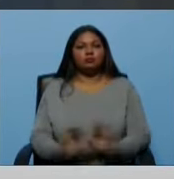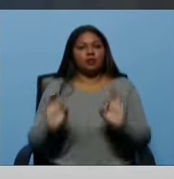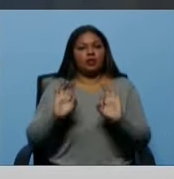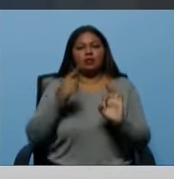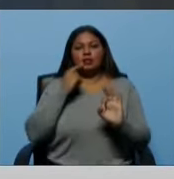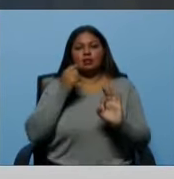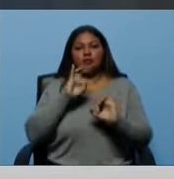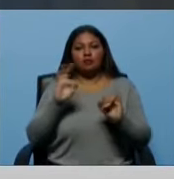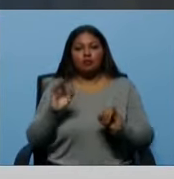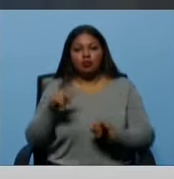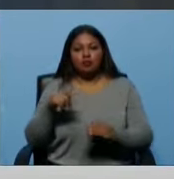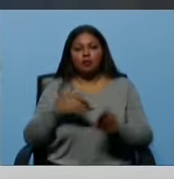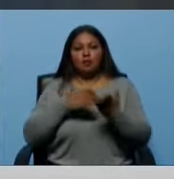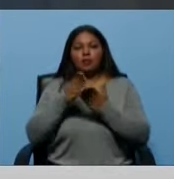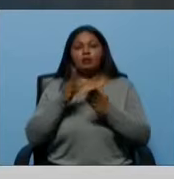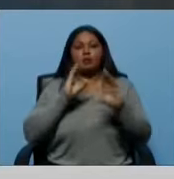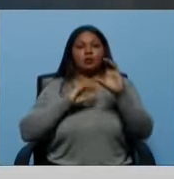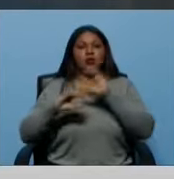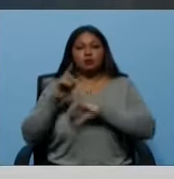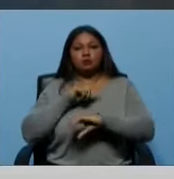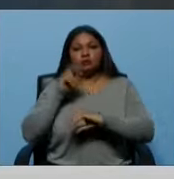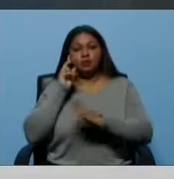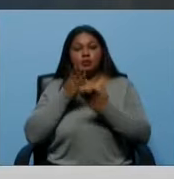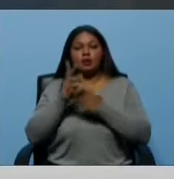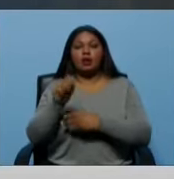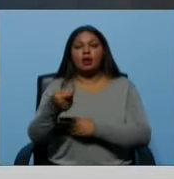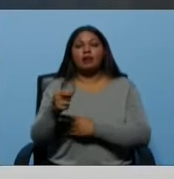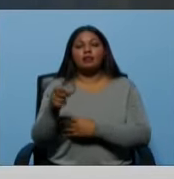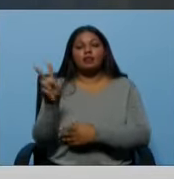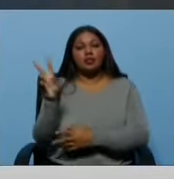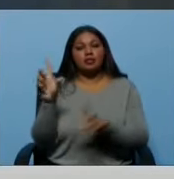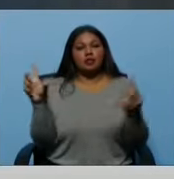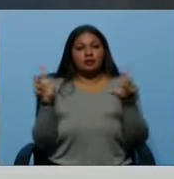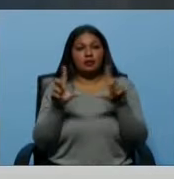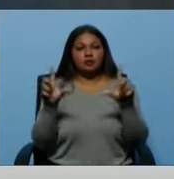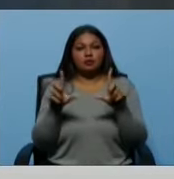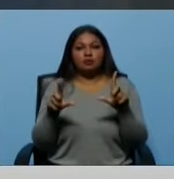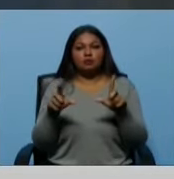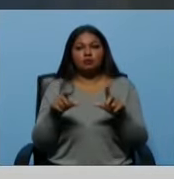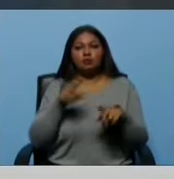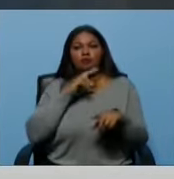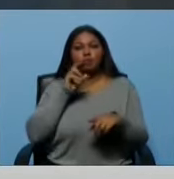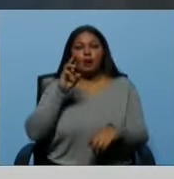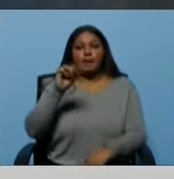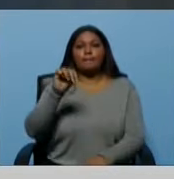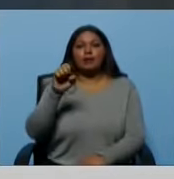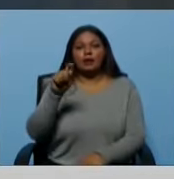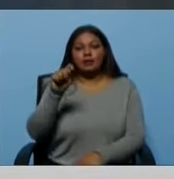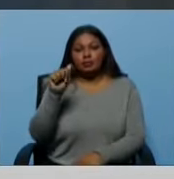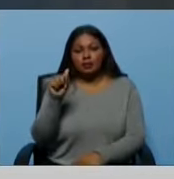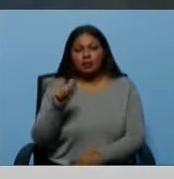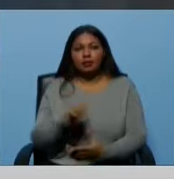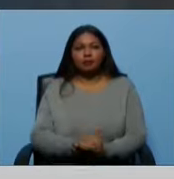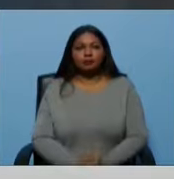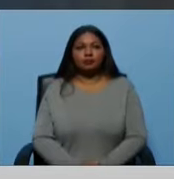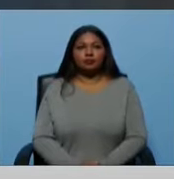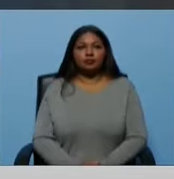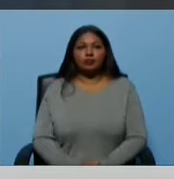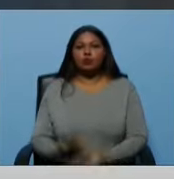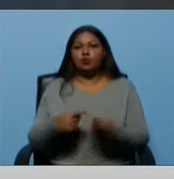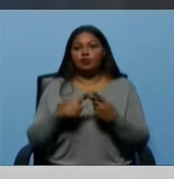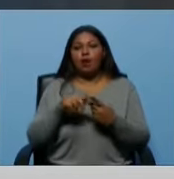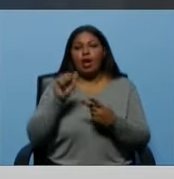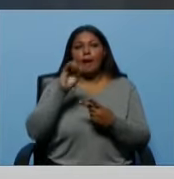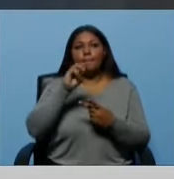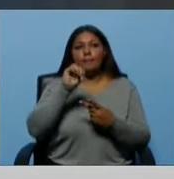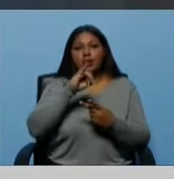diciendo es, hay un medio de comunicación, así como un canal de televisión. Se llama Meta. Hay un medio de comunicación que se llama Amazon. Hay un medio,